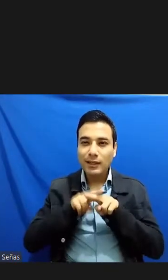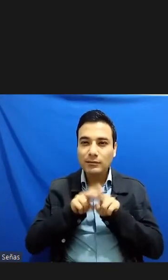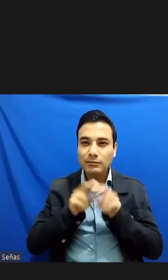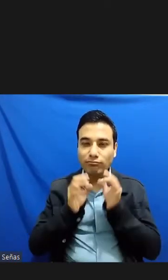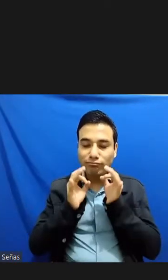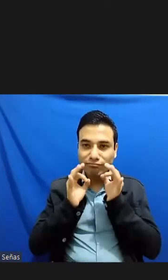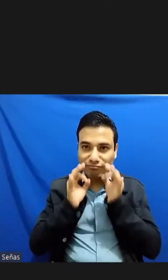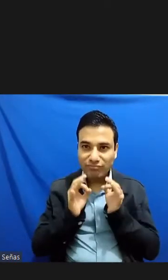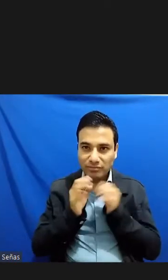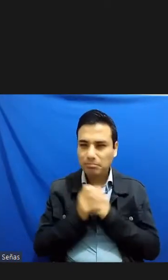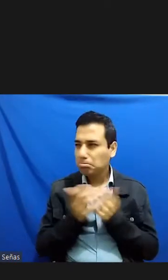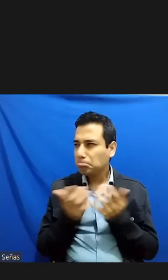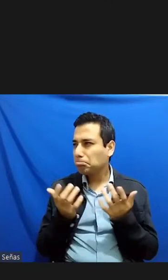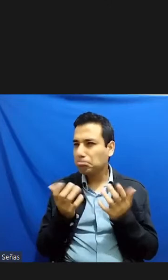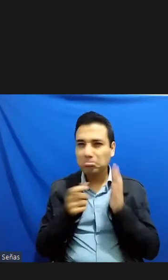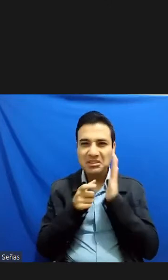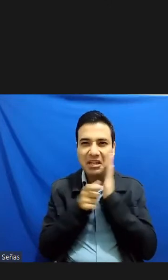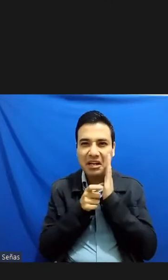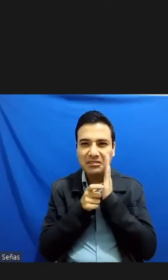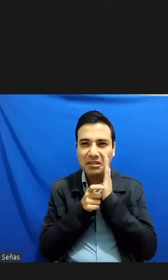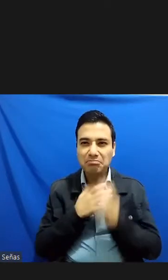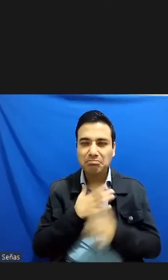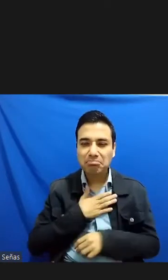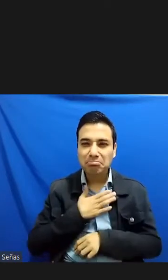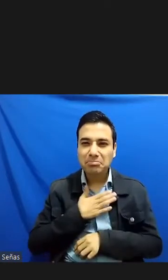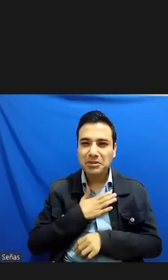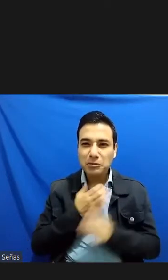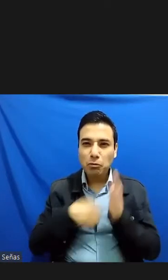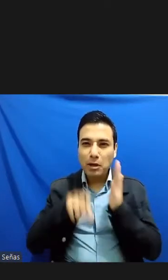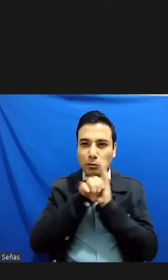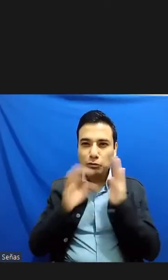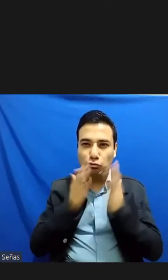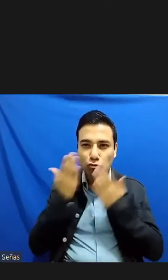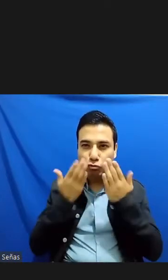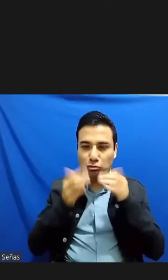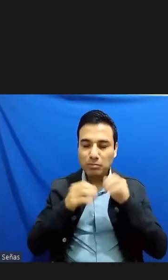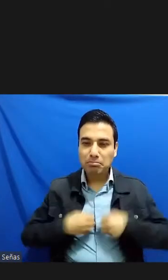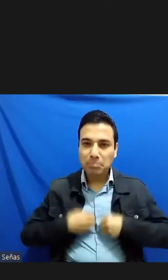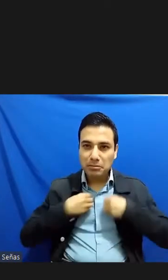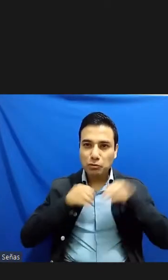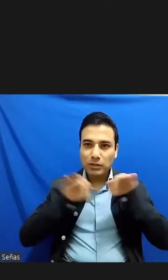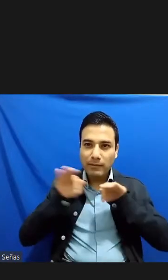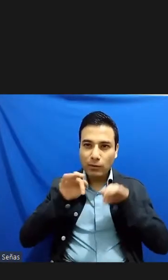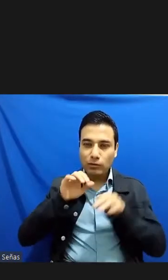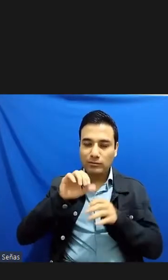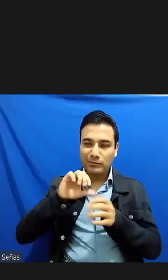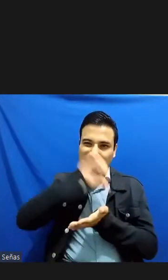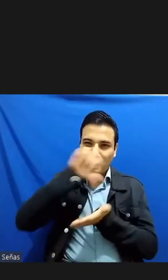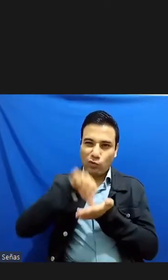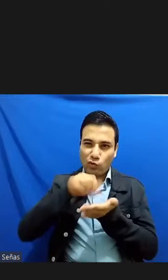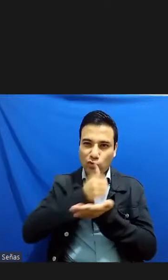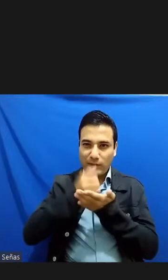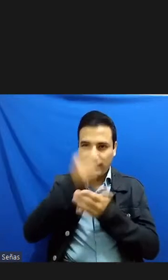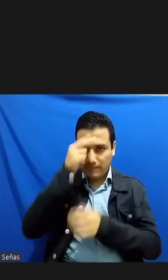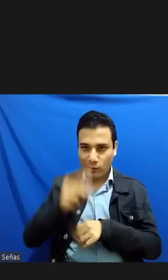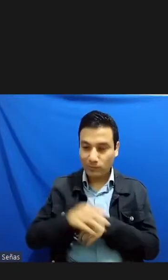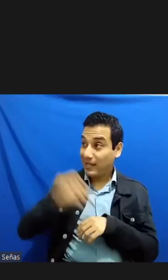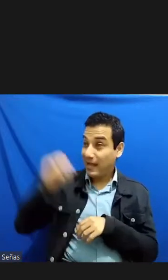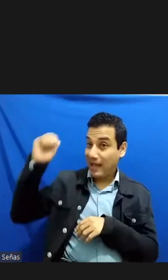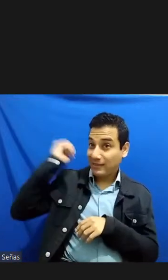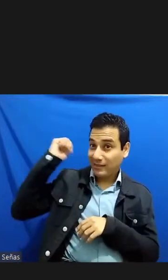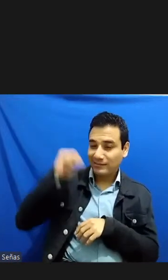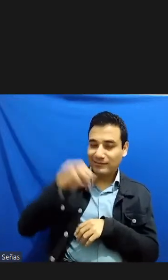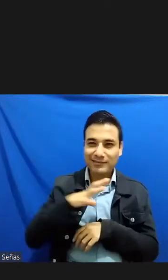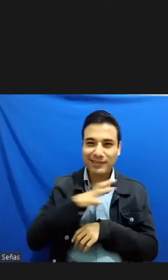pequeña terraza de mi estudio donde vivo y trabajo en el centro de la Ciudad de México. Atrás mío se ve una especie de